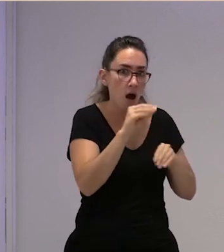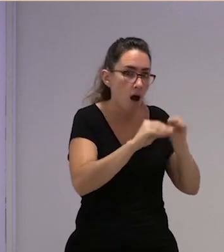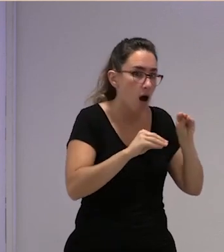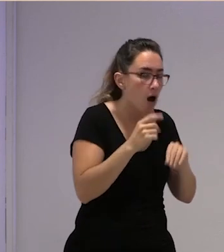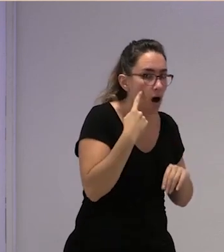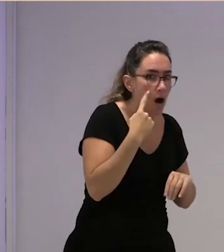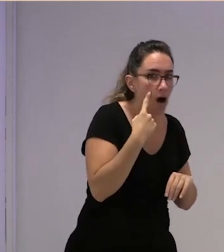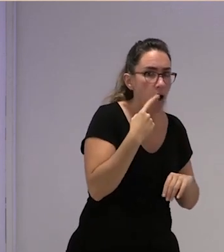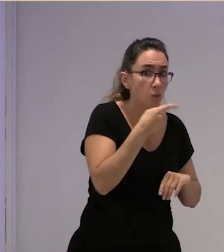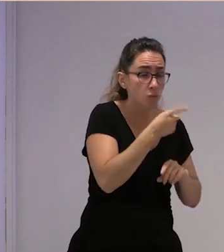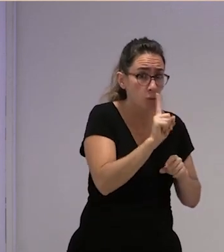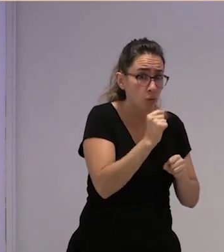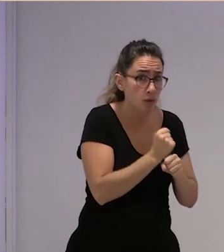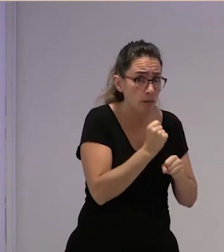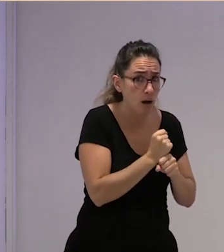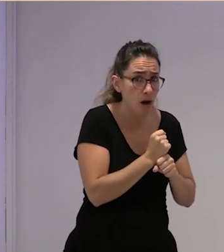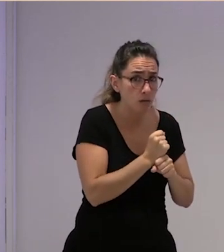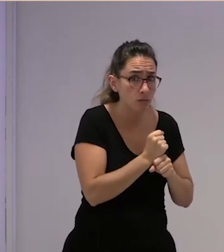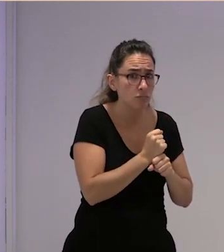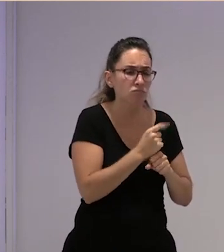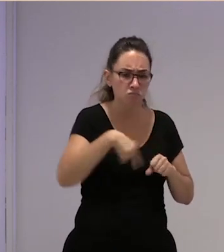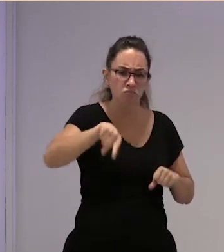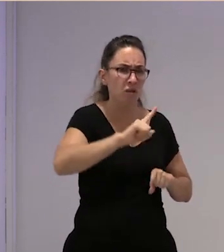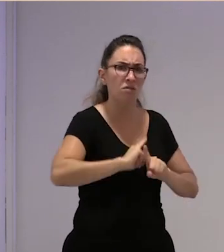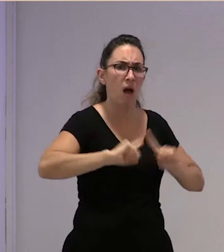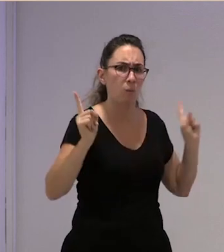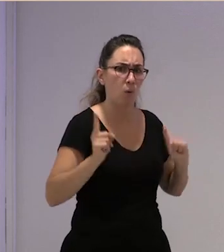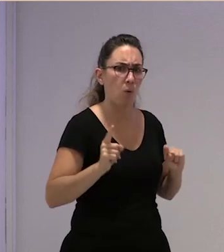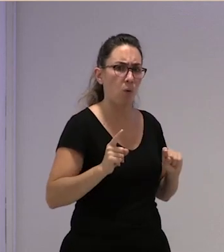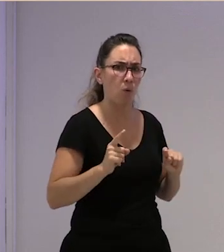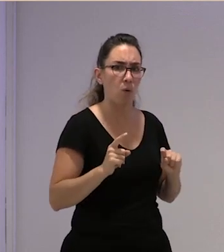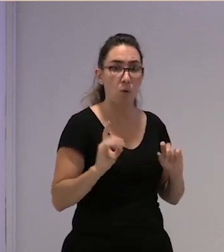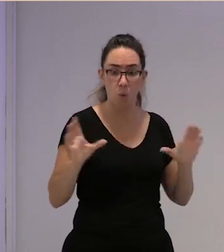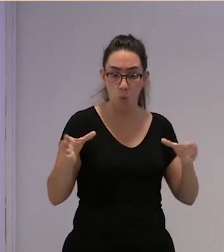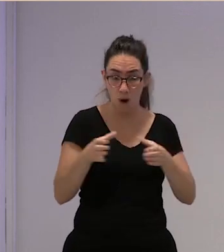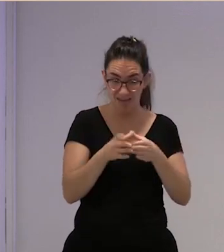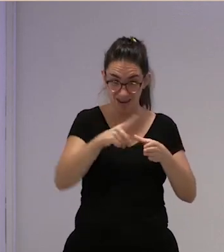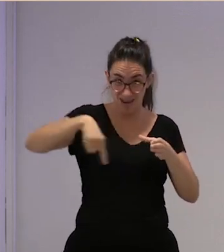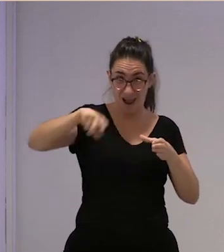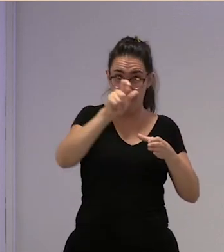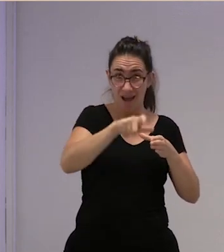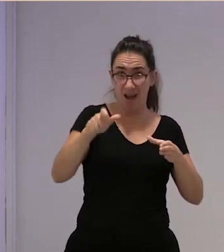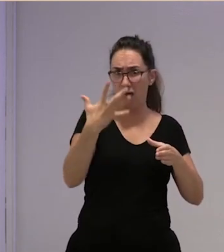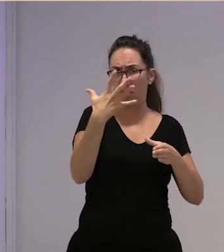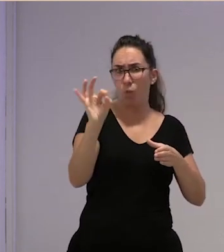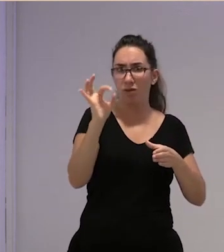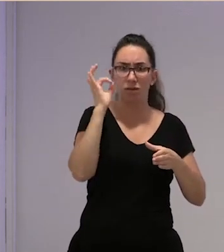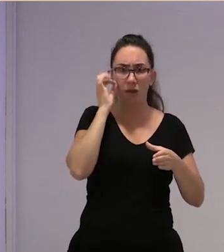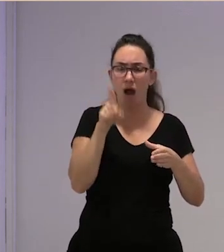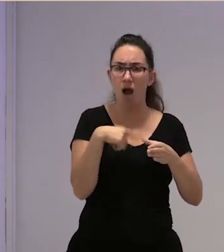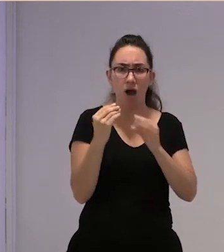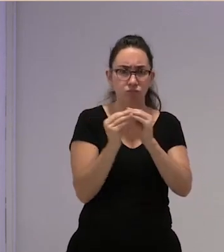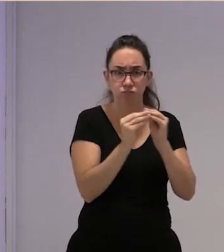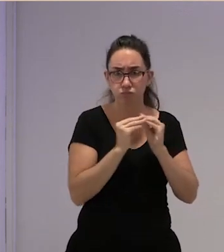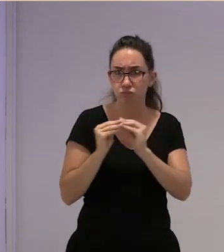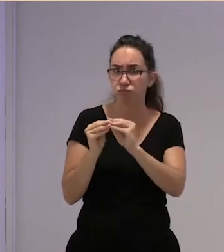a decir que si yo no trabajaba más que ellas tampoco trabajaban las cuadrillas enteras de 50 mujeres porque cogimos ahí